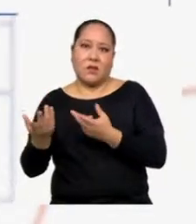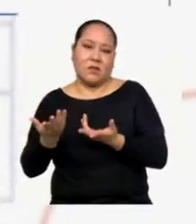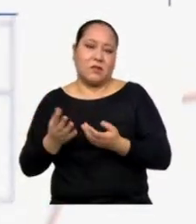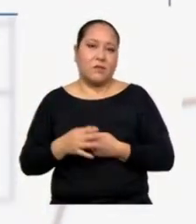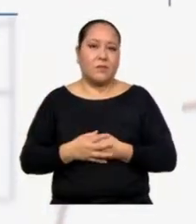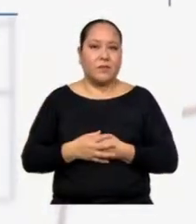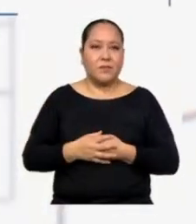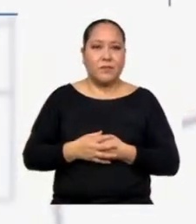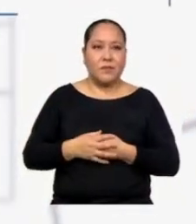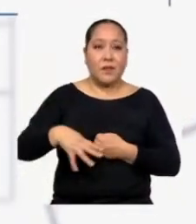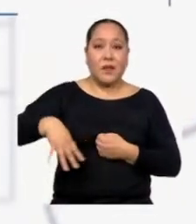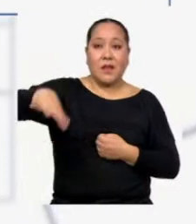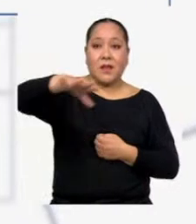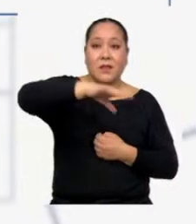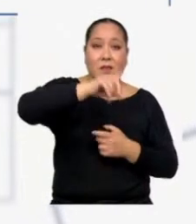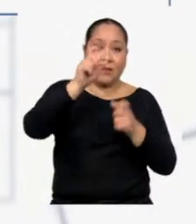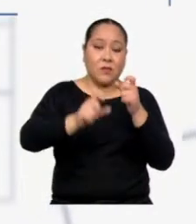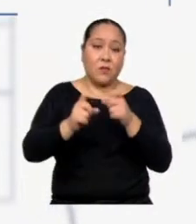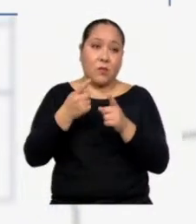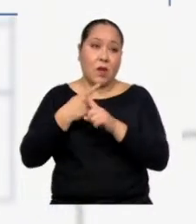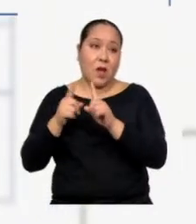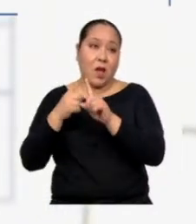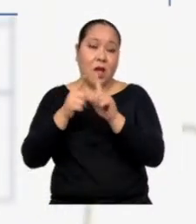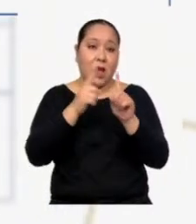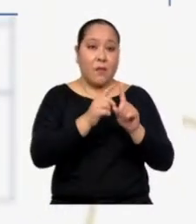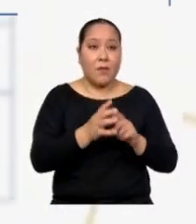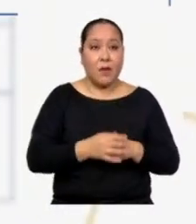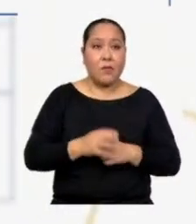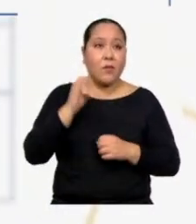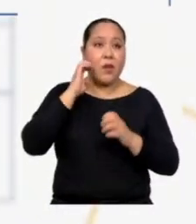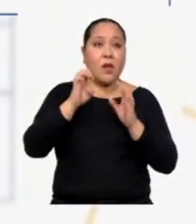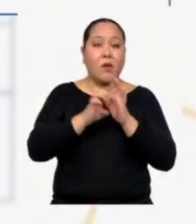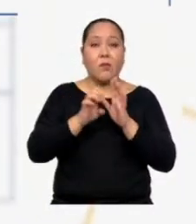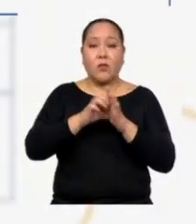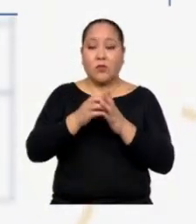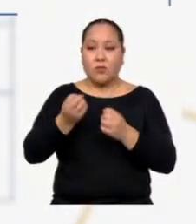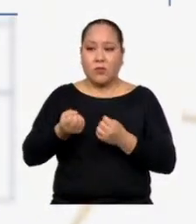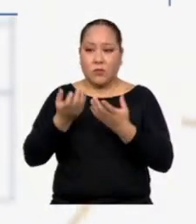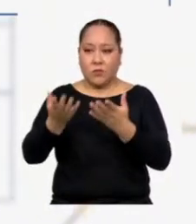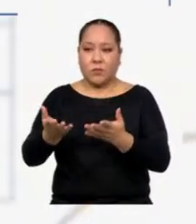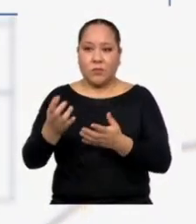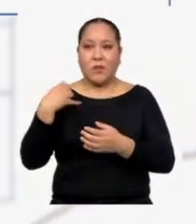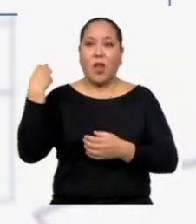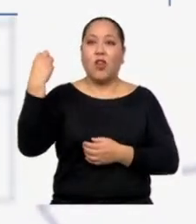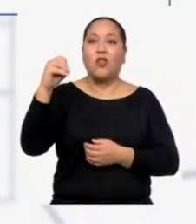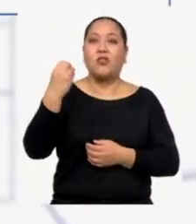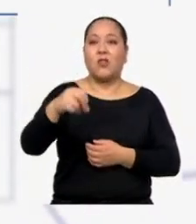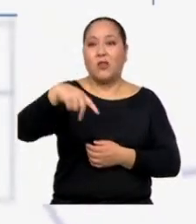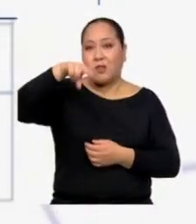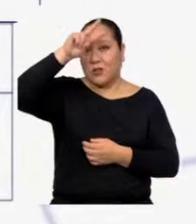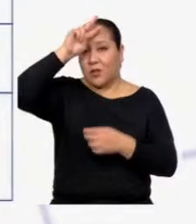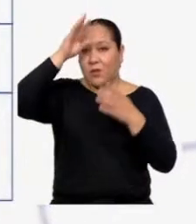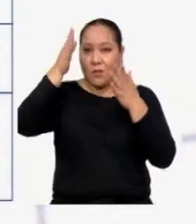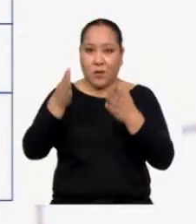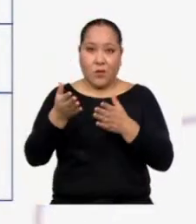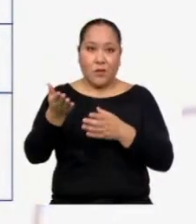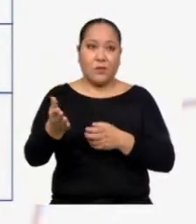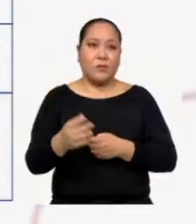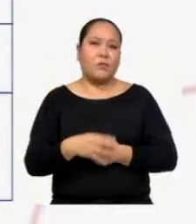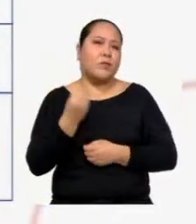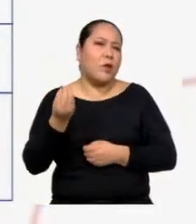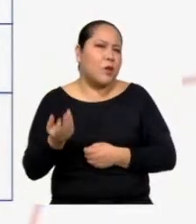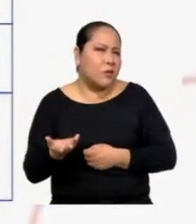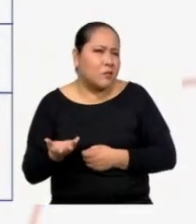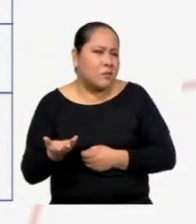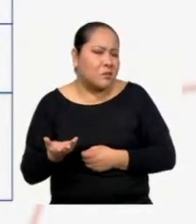Nuestro público puede variar. Yo, por ejemplo, decidí inclinarme por las y los adolescentes peruanos. ¿Por qué?